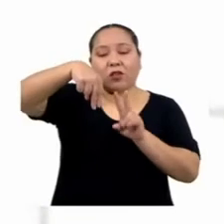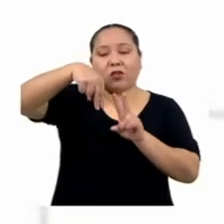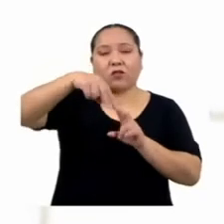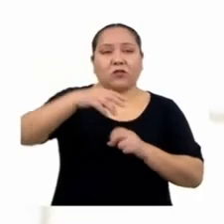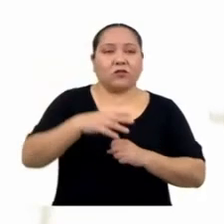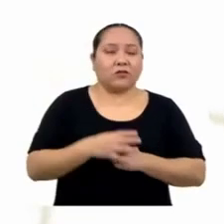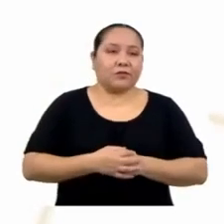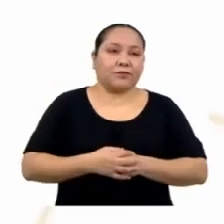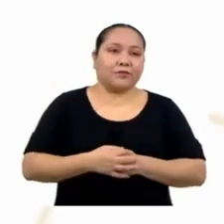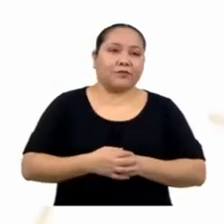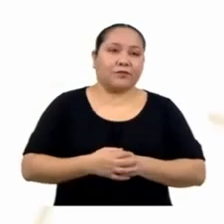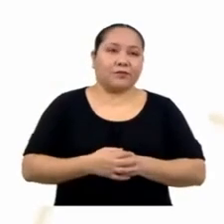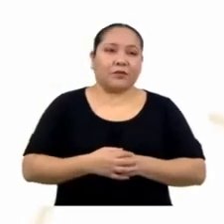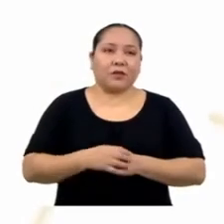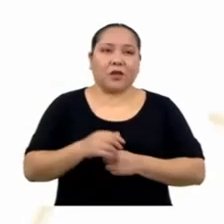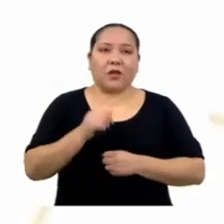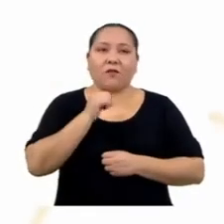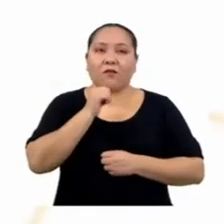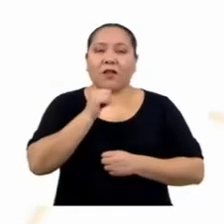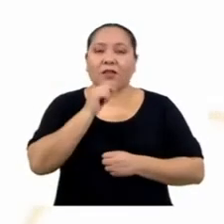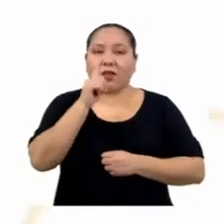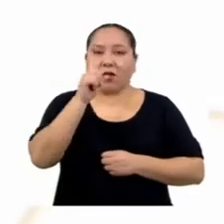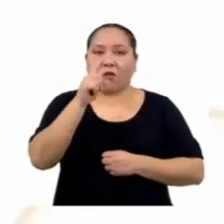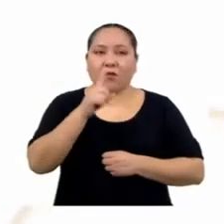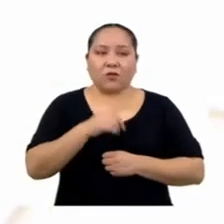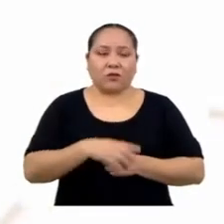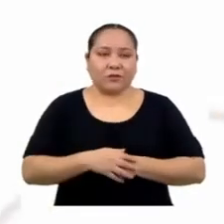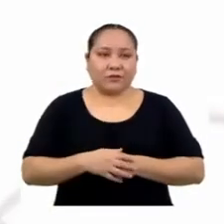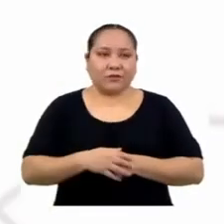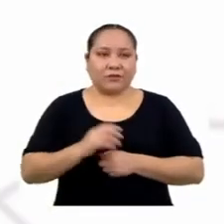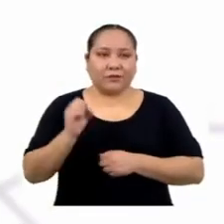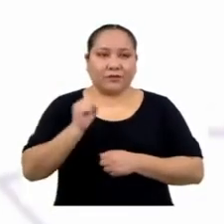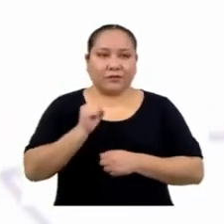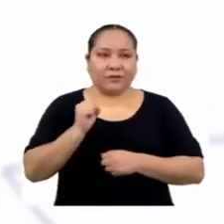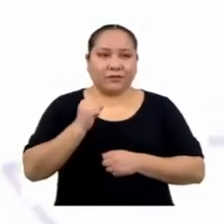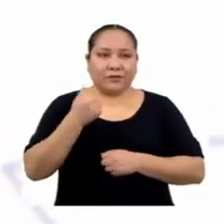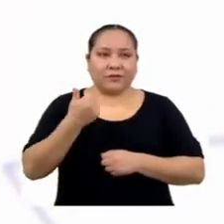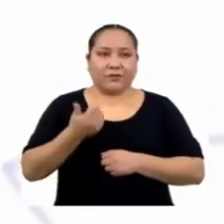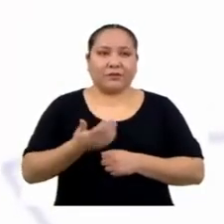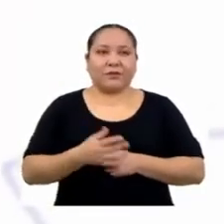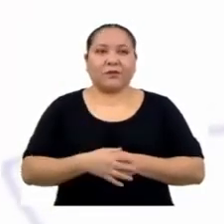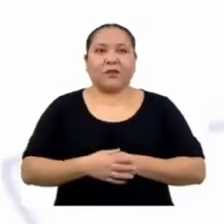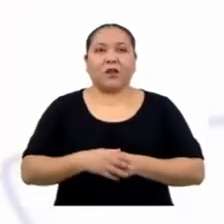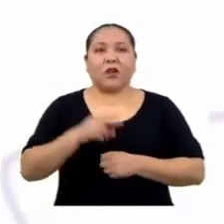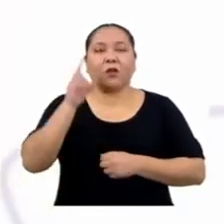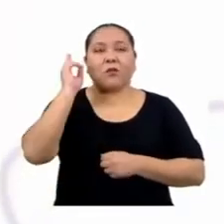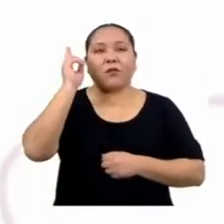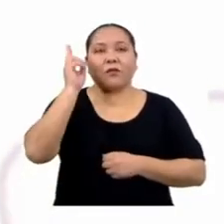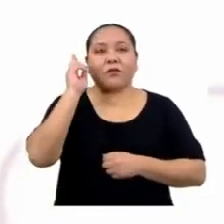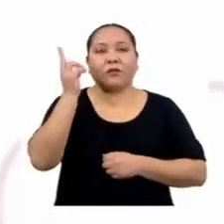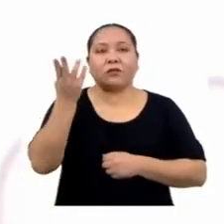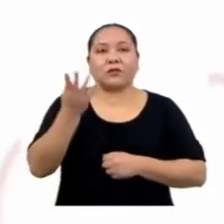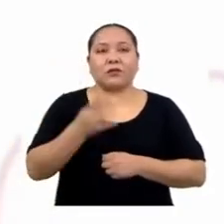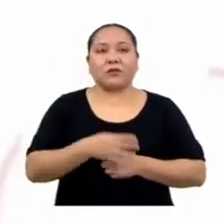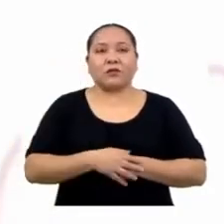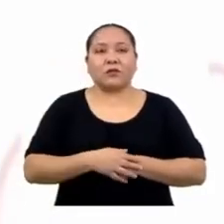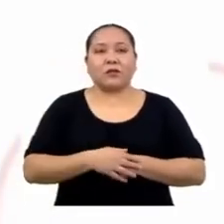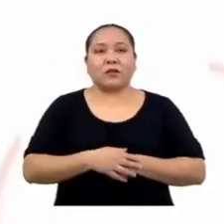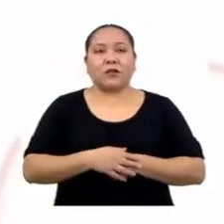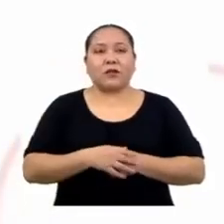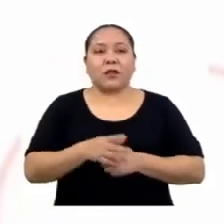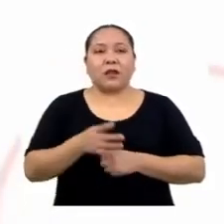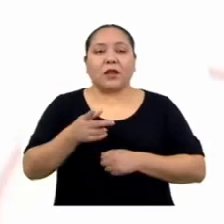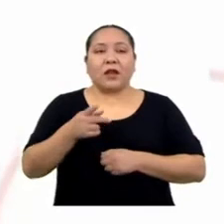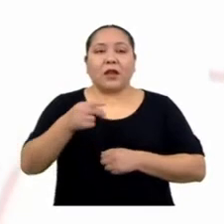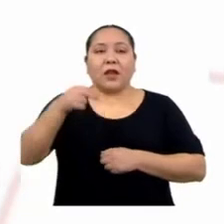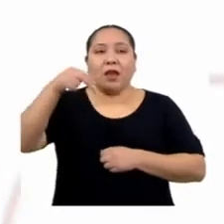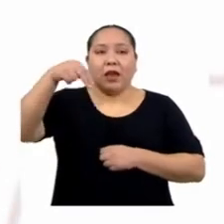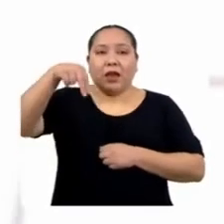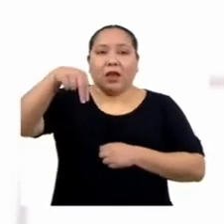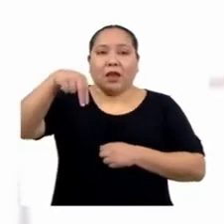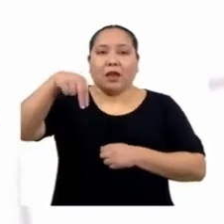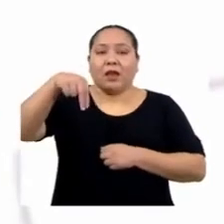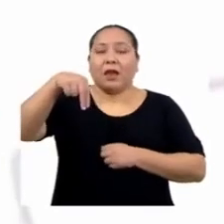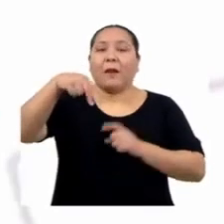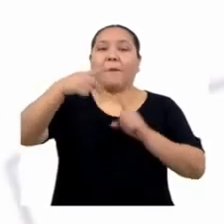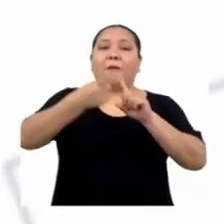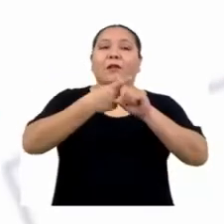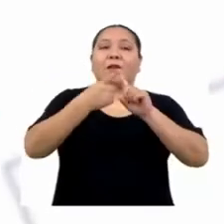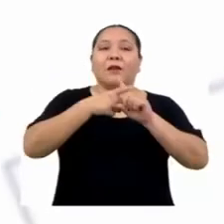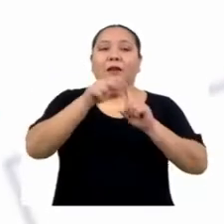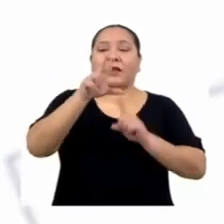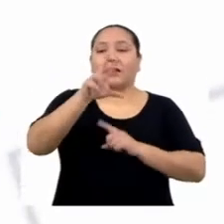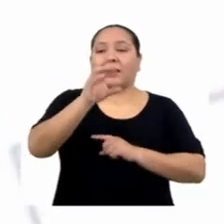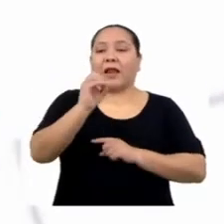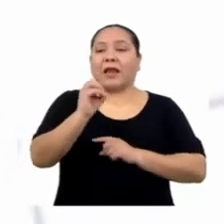Ahora solo tenemos uno pendiente. ¡Exacto! Ahora los docentes cuyo número en la muestra sería igual a multiplicar